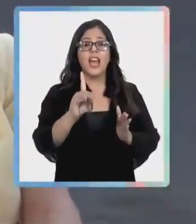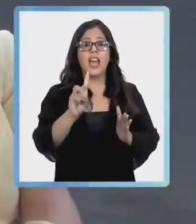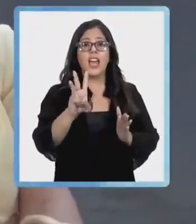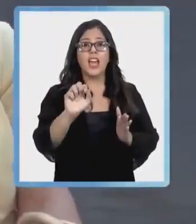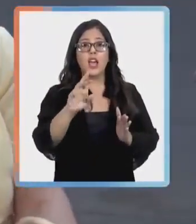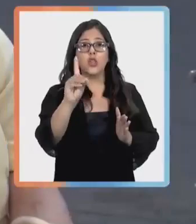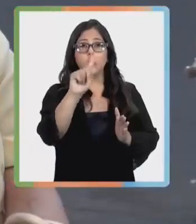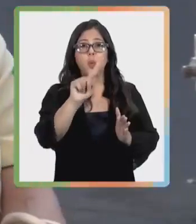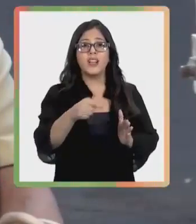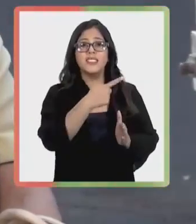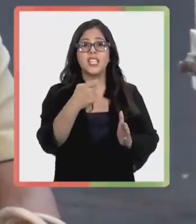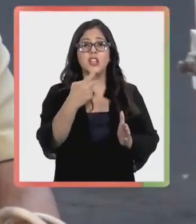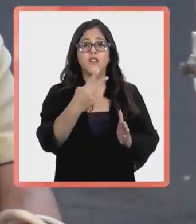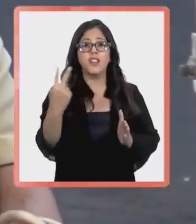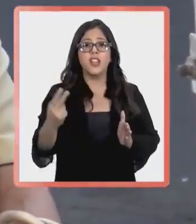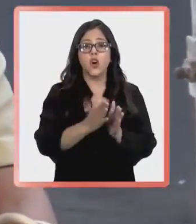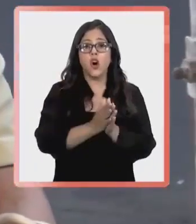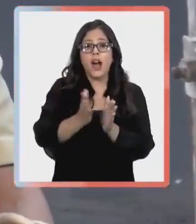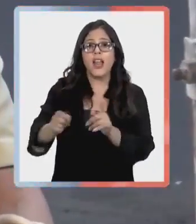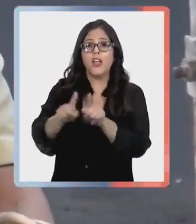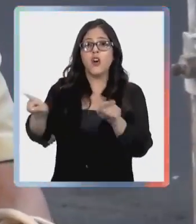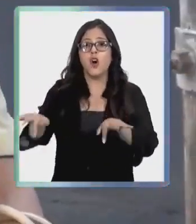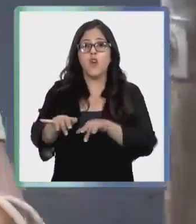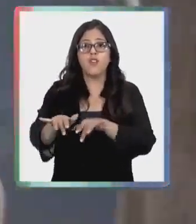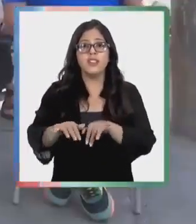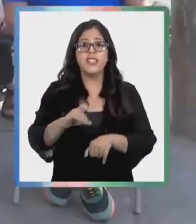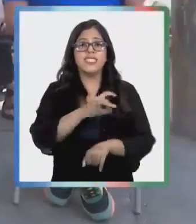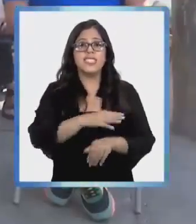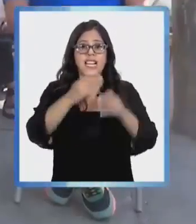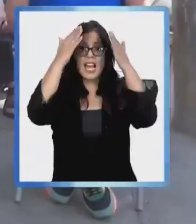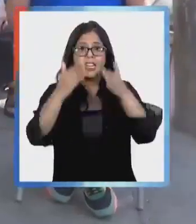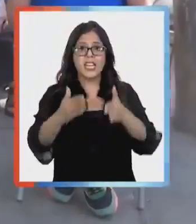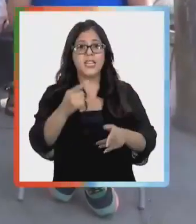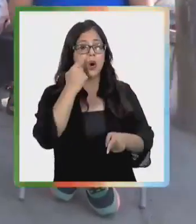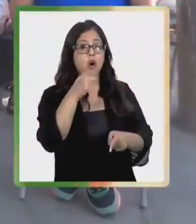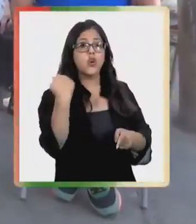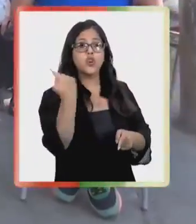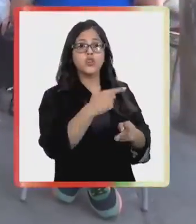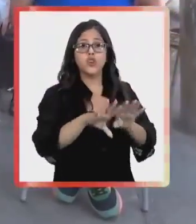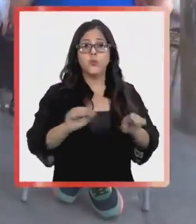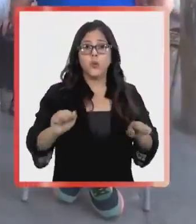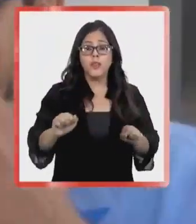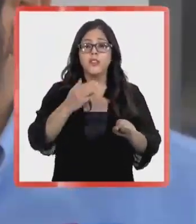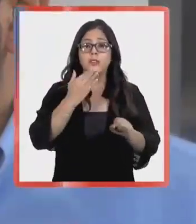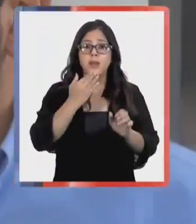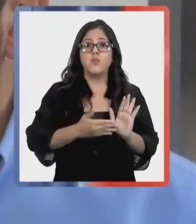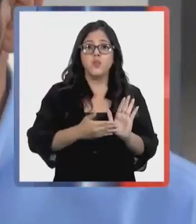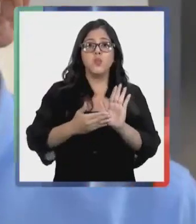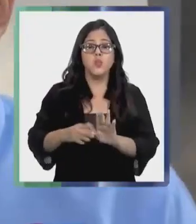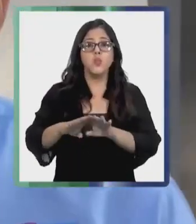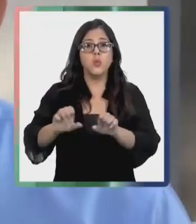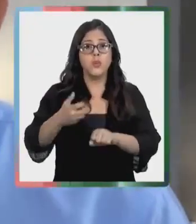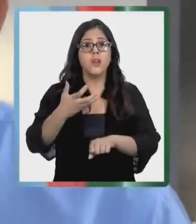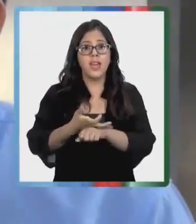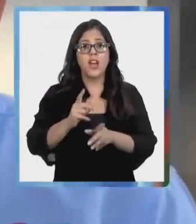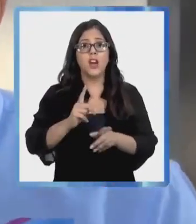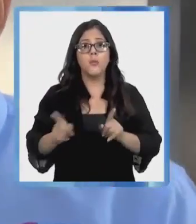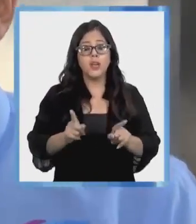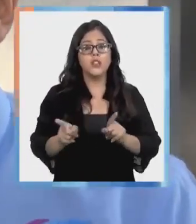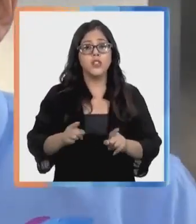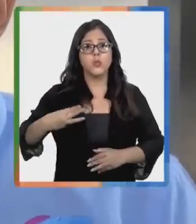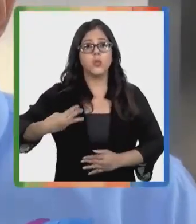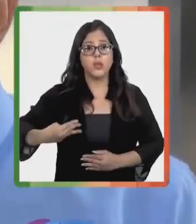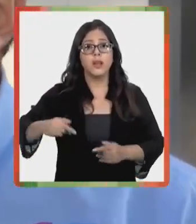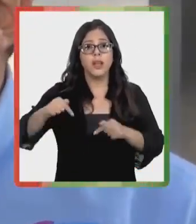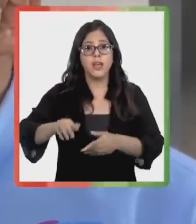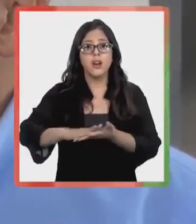número 122, a un costado de la oficina de Chilatiende. Estamos comprometidos, esto da cuenta de eso, también da cuenta del compromiso que tenemos como